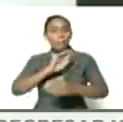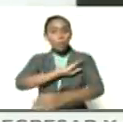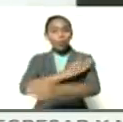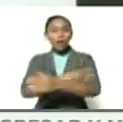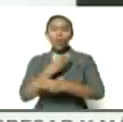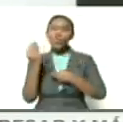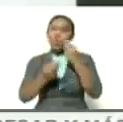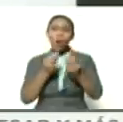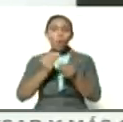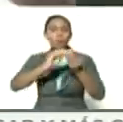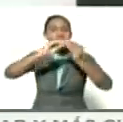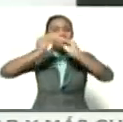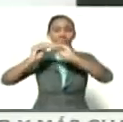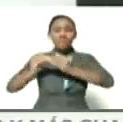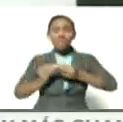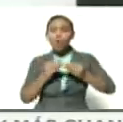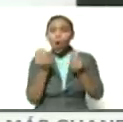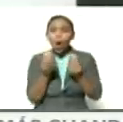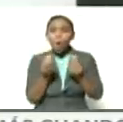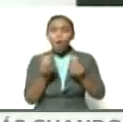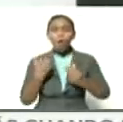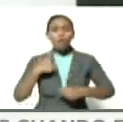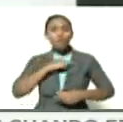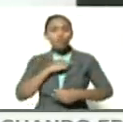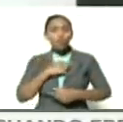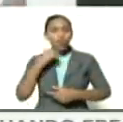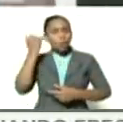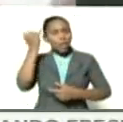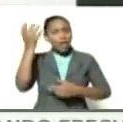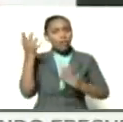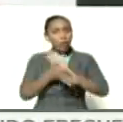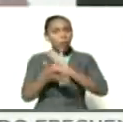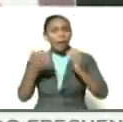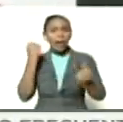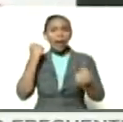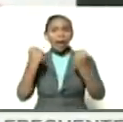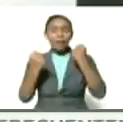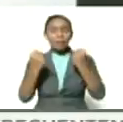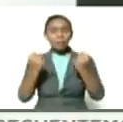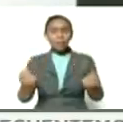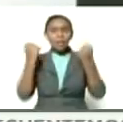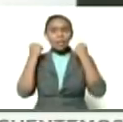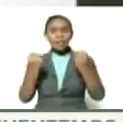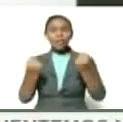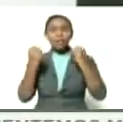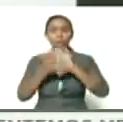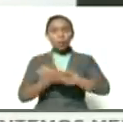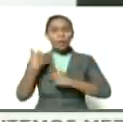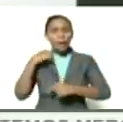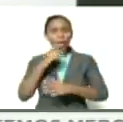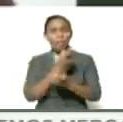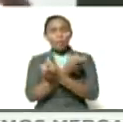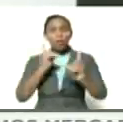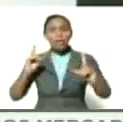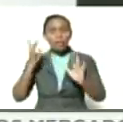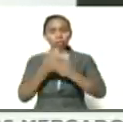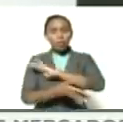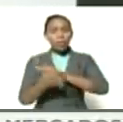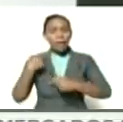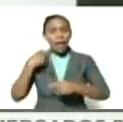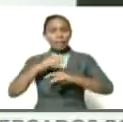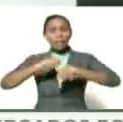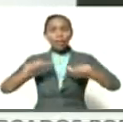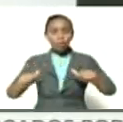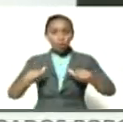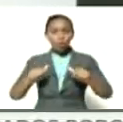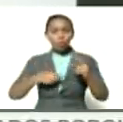reconfiguramos, cómo reconstruimos nuestro ejercicio de la democracia, de la soberanía en el territorio, la construcción